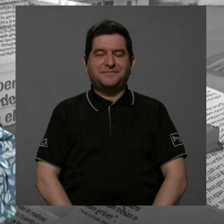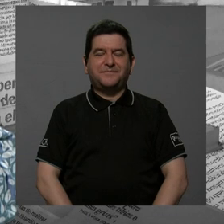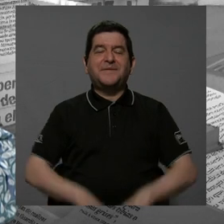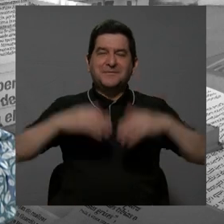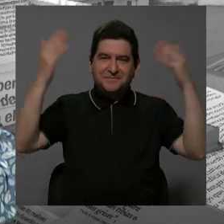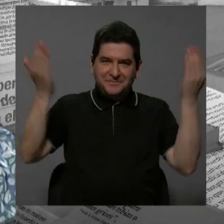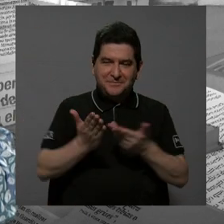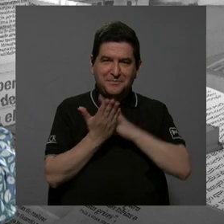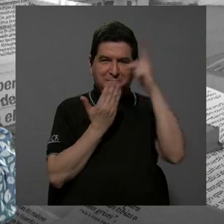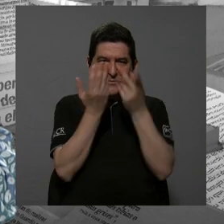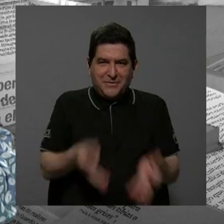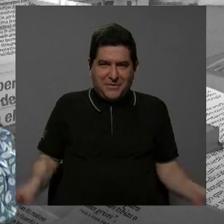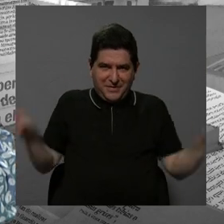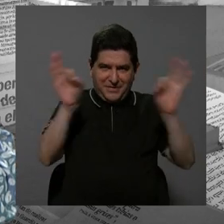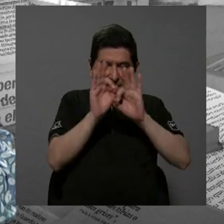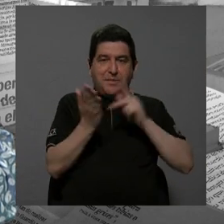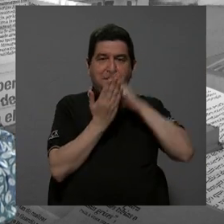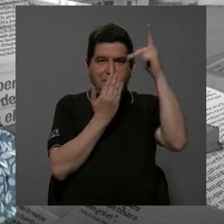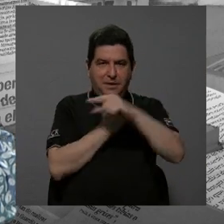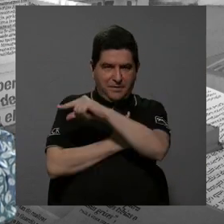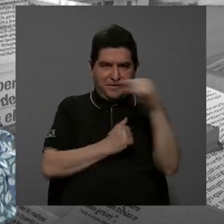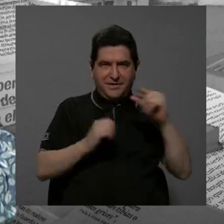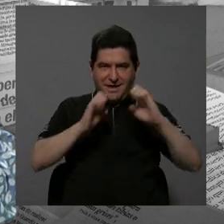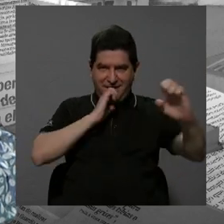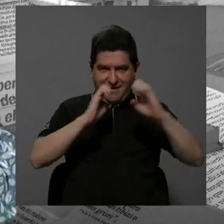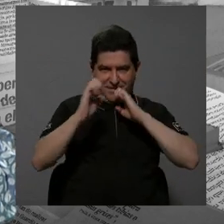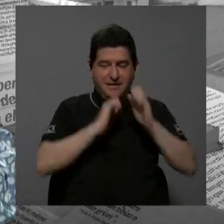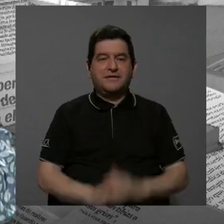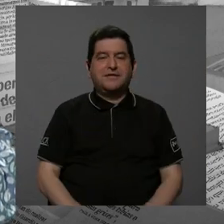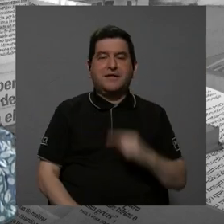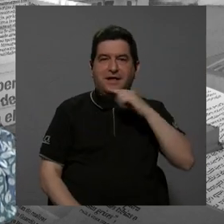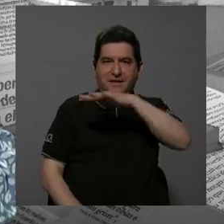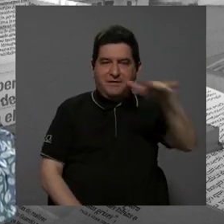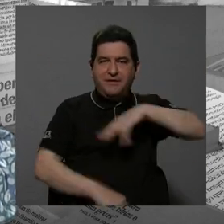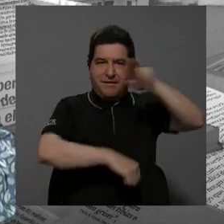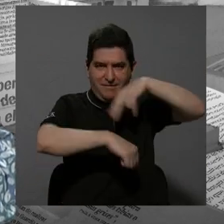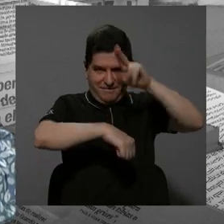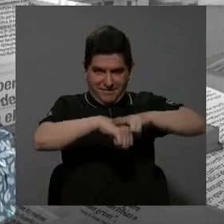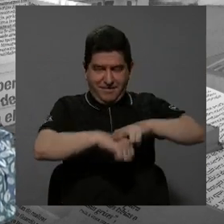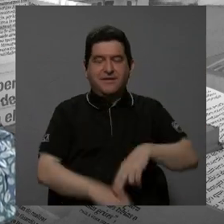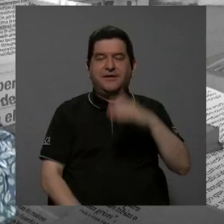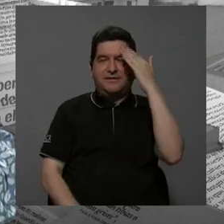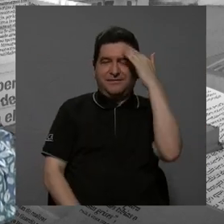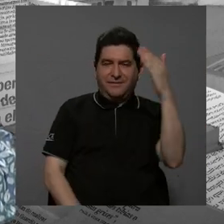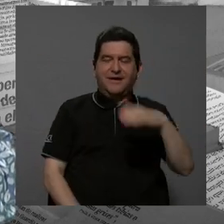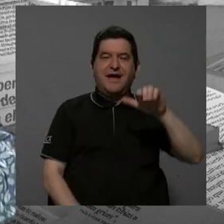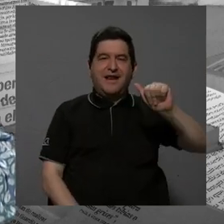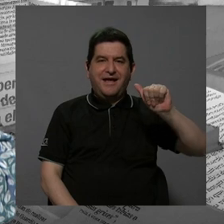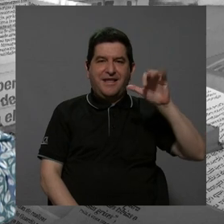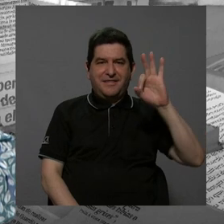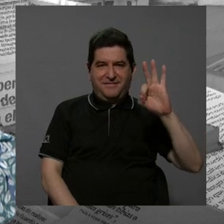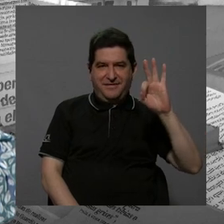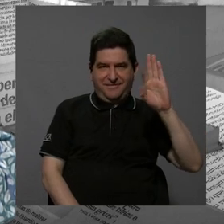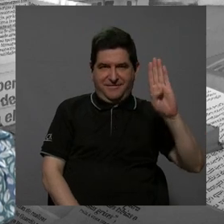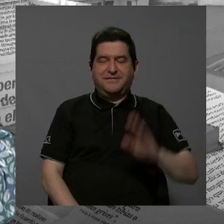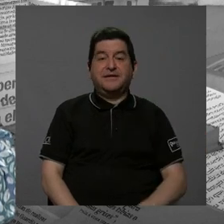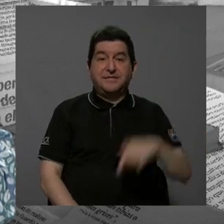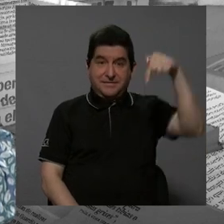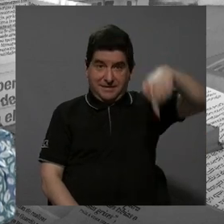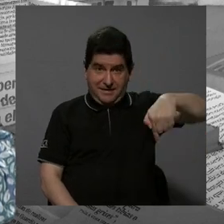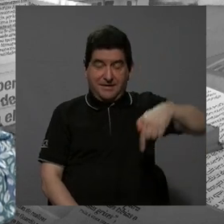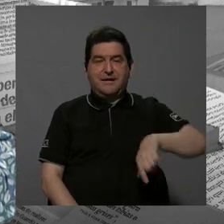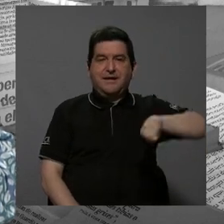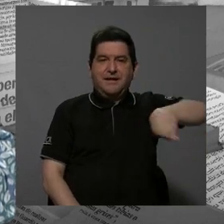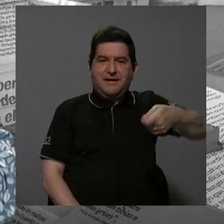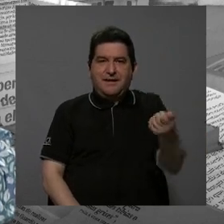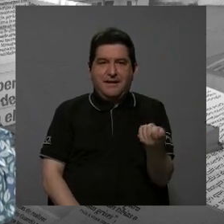Bienvenidos a Lo que importa, un programa semanal de entrevistas sobre la realidad nacional. Les saluda Alejandra Fernández Bonilla, aquí